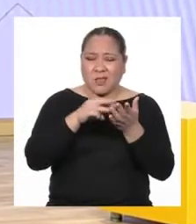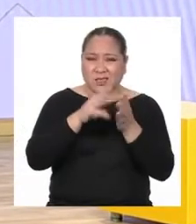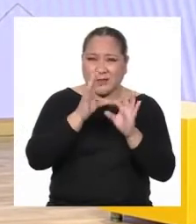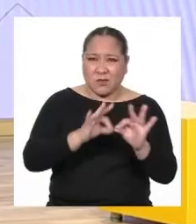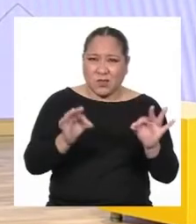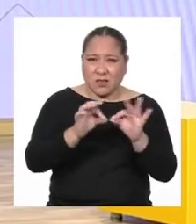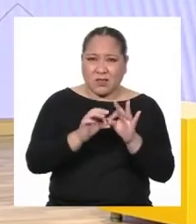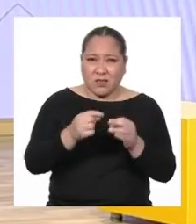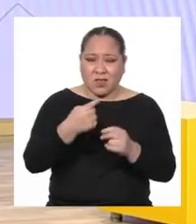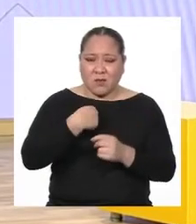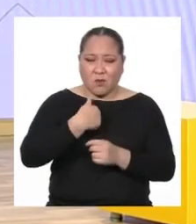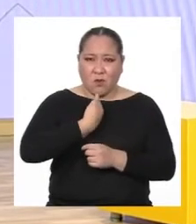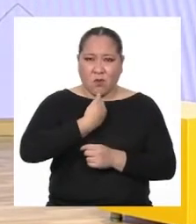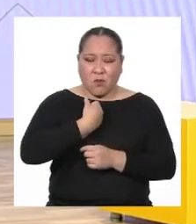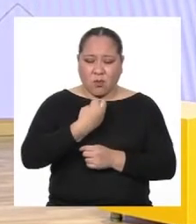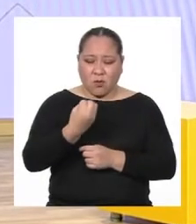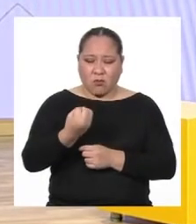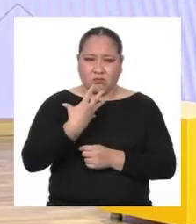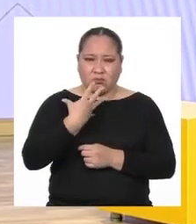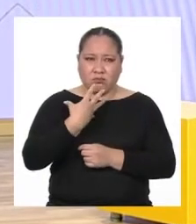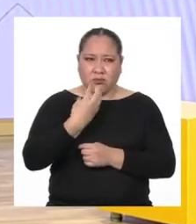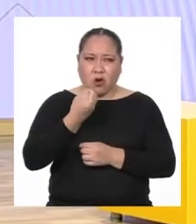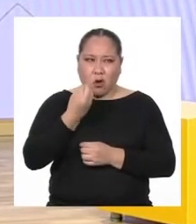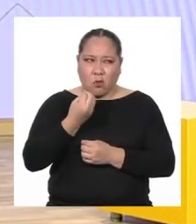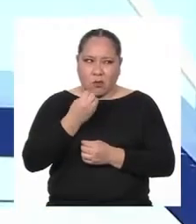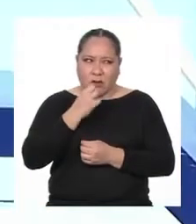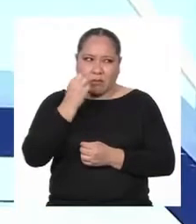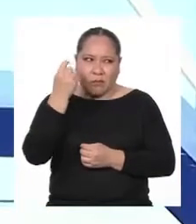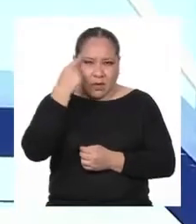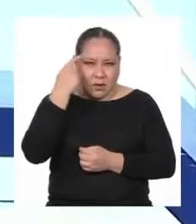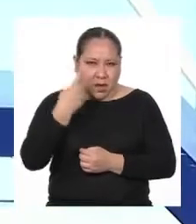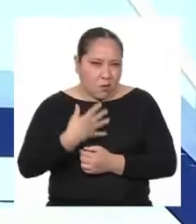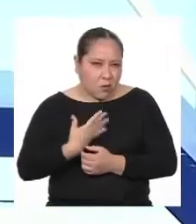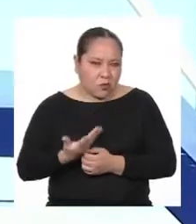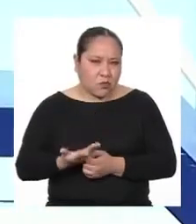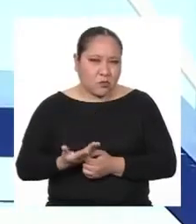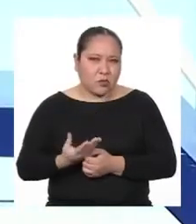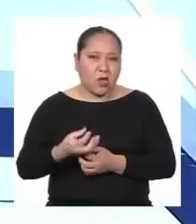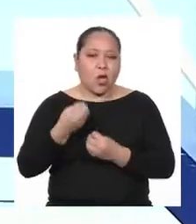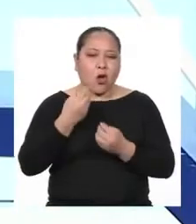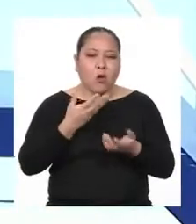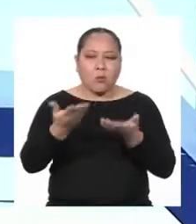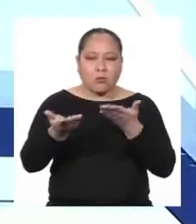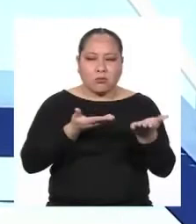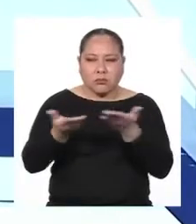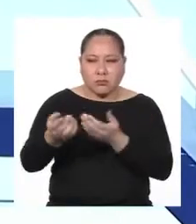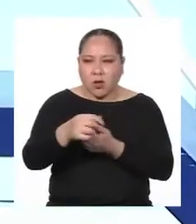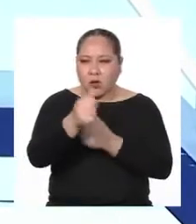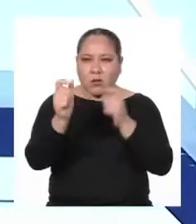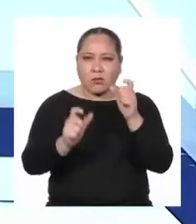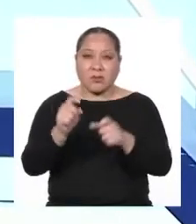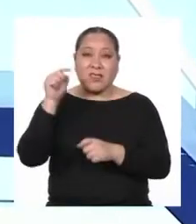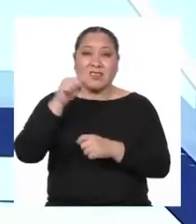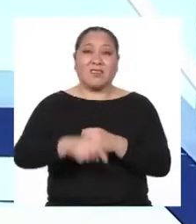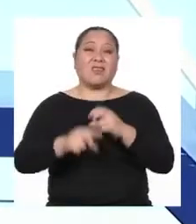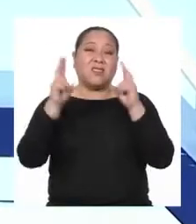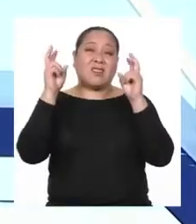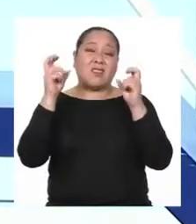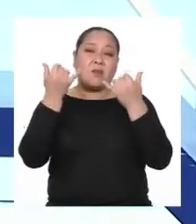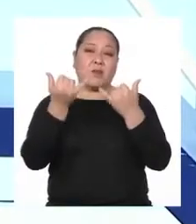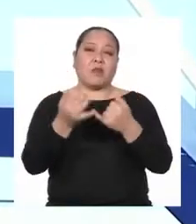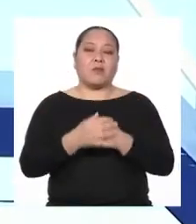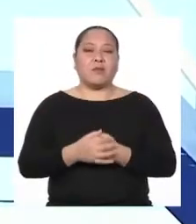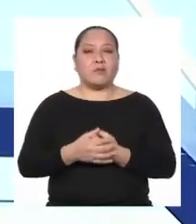y nosotros mismos? ¿Y cómo nos tratamos? De eso trata el programa de hoy Quiero